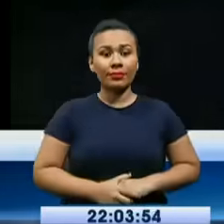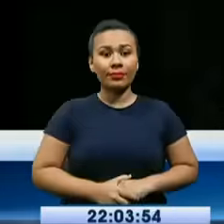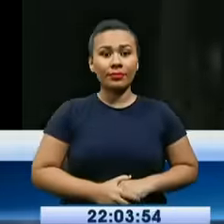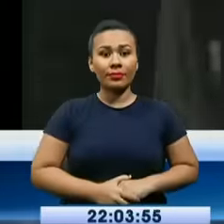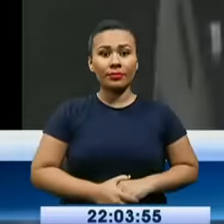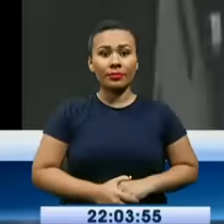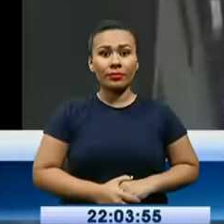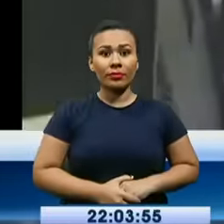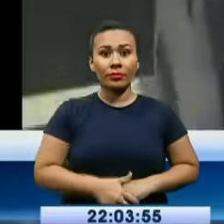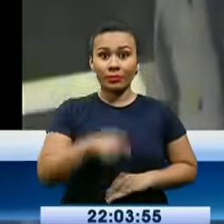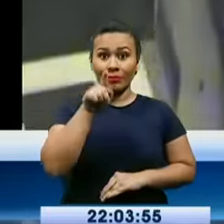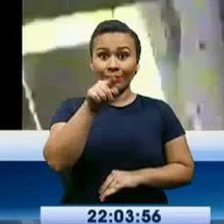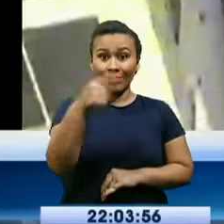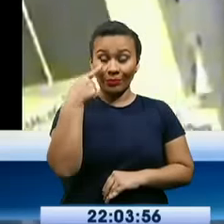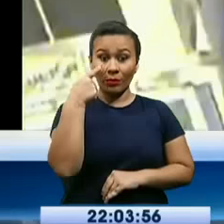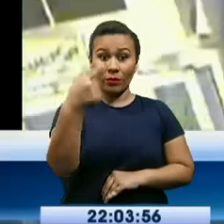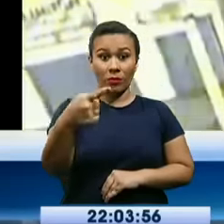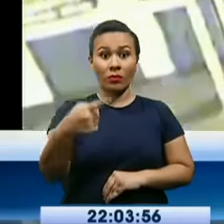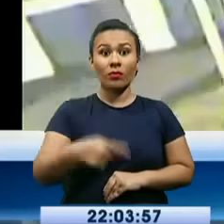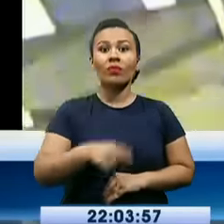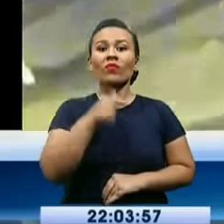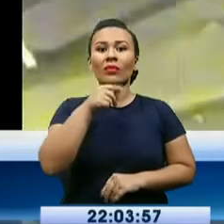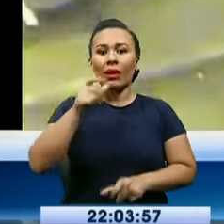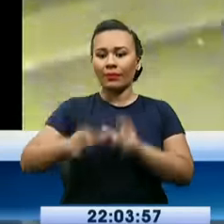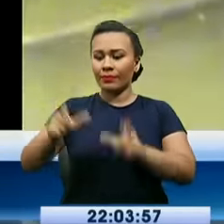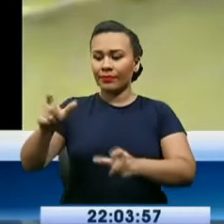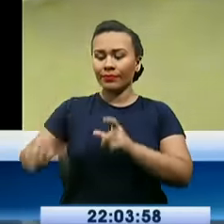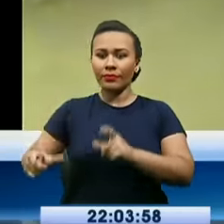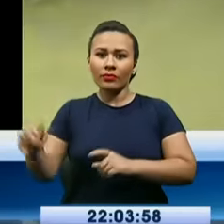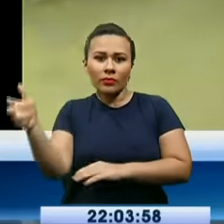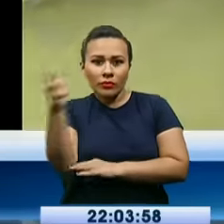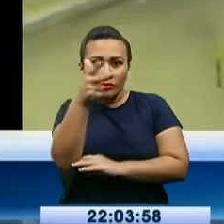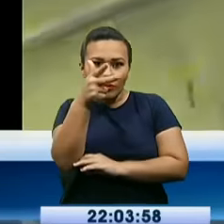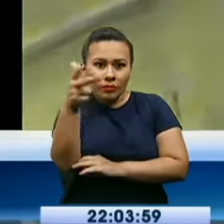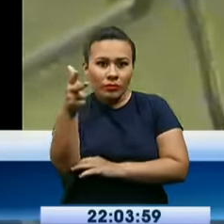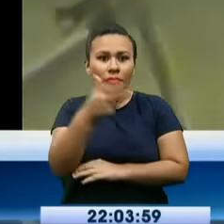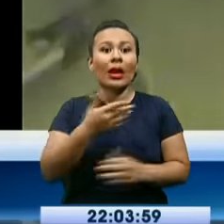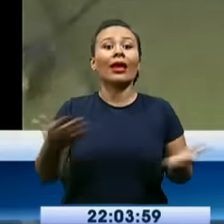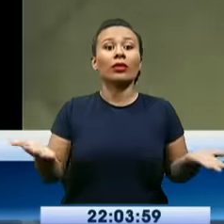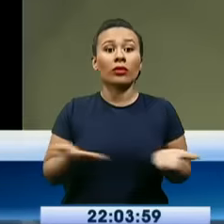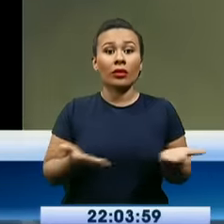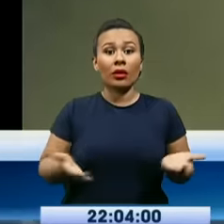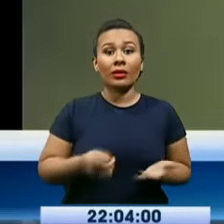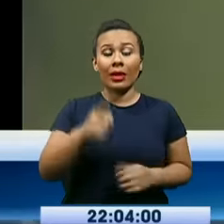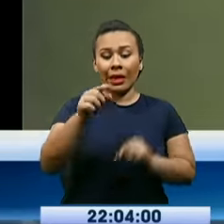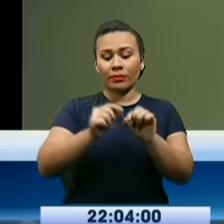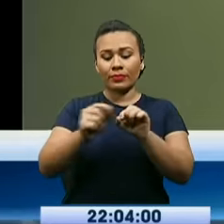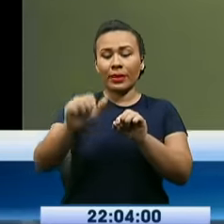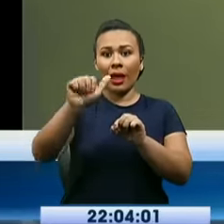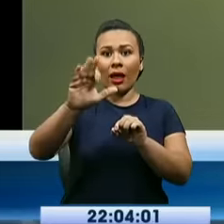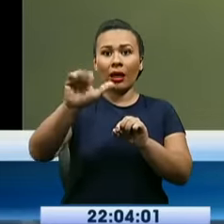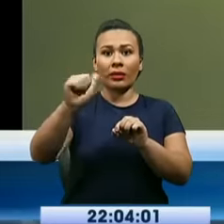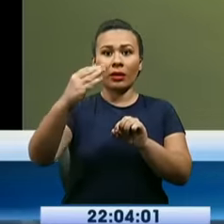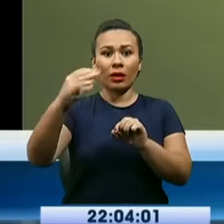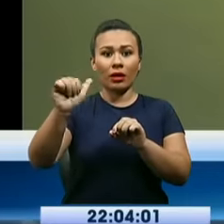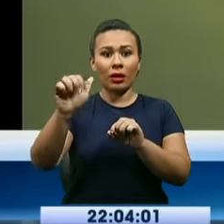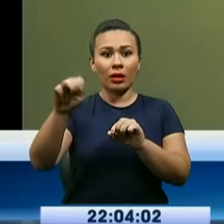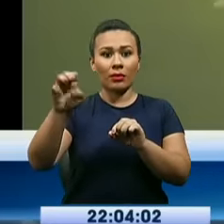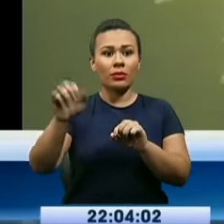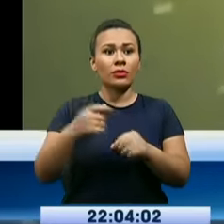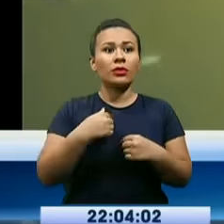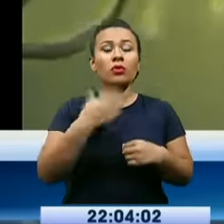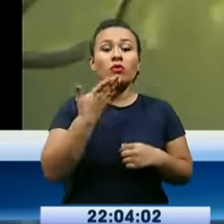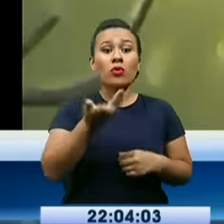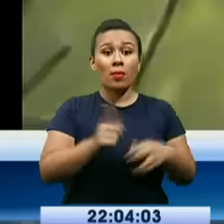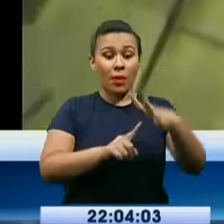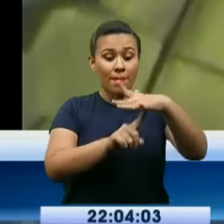En estas imágenes captadas por las cámaras de seguridad en Atacames muestran los alrededores del parque central y como los